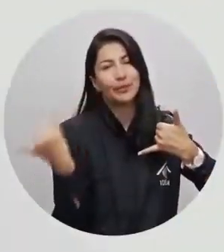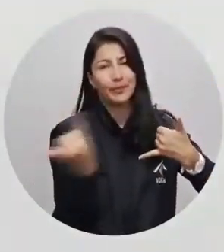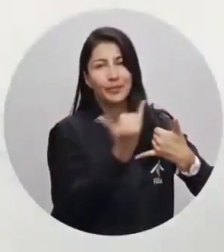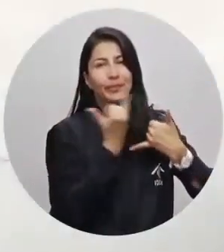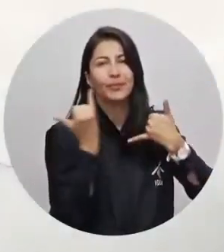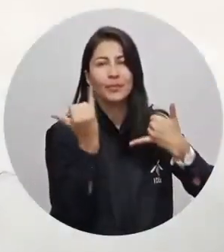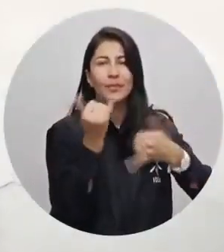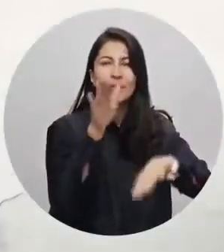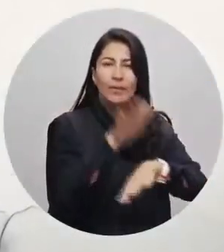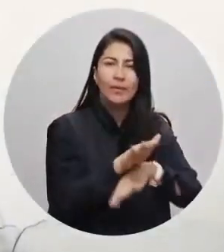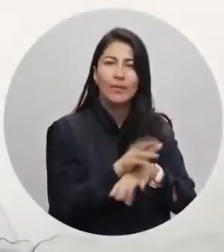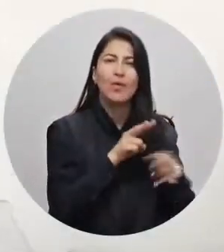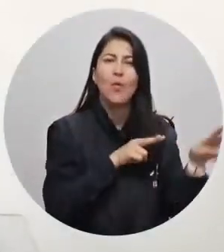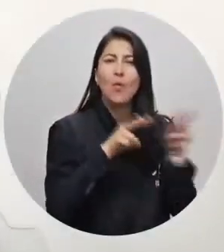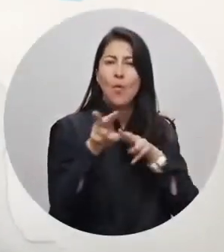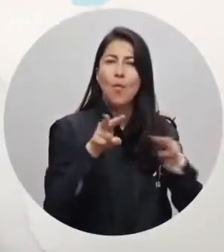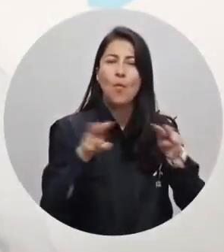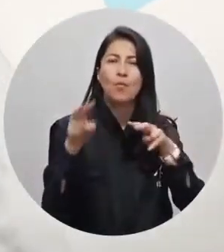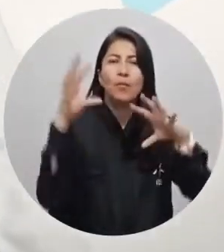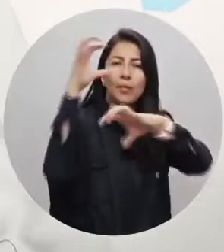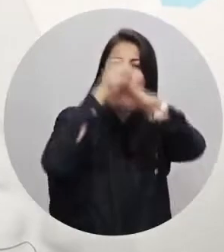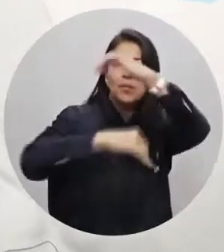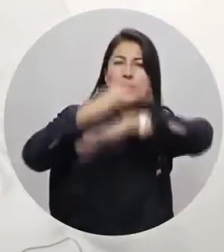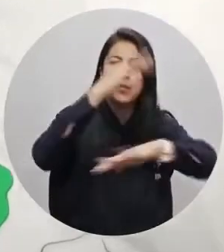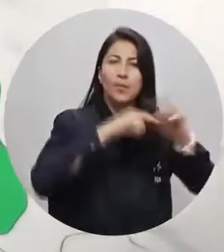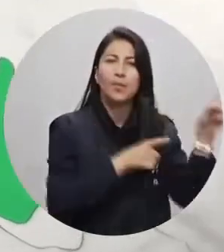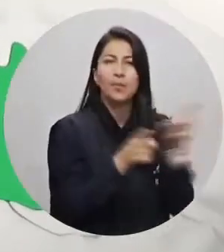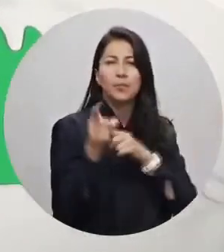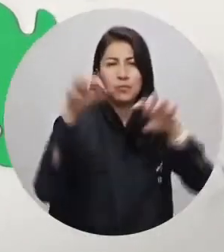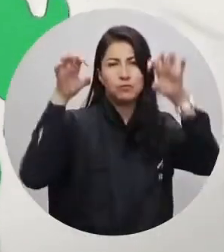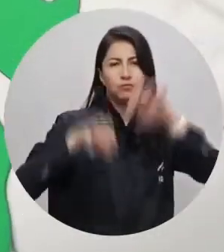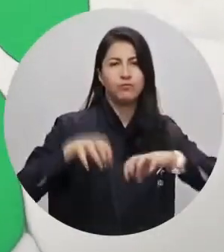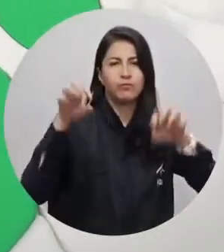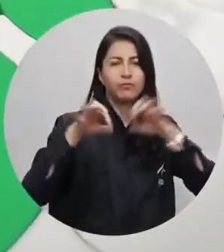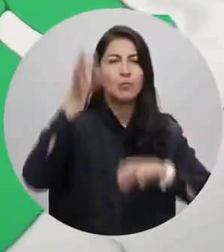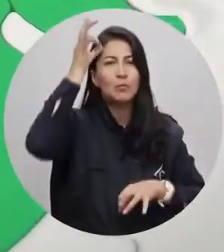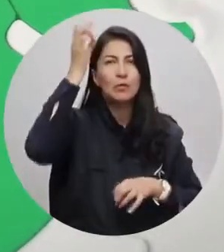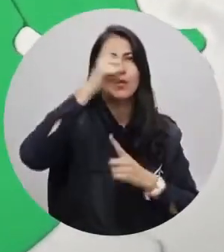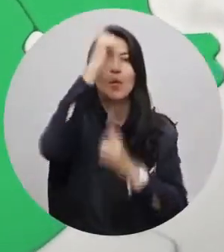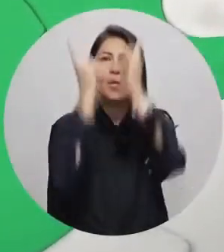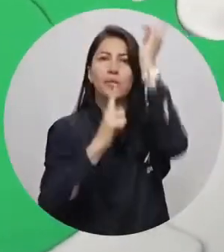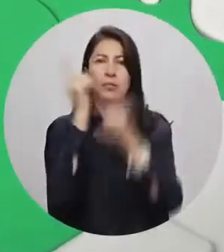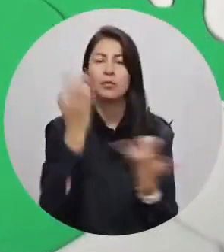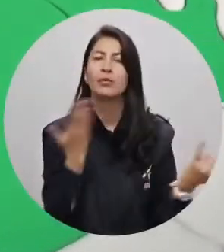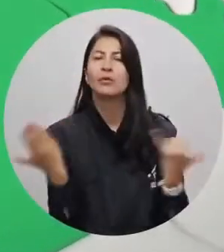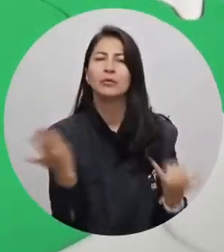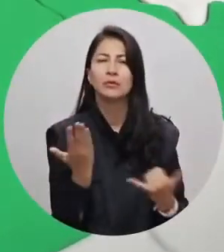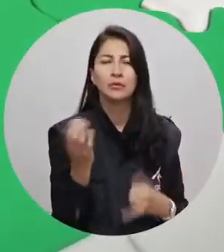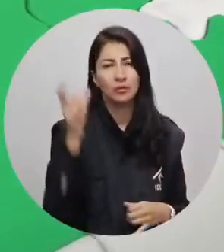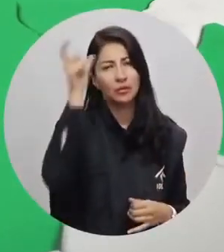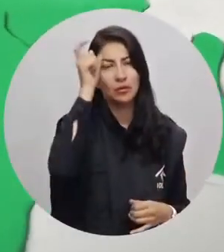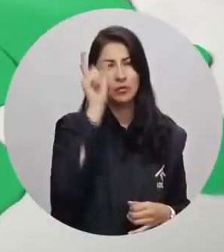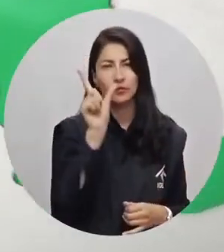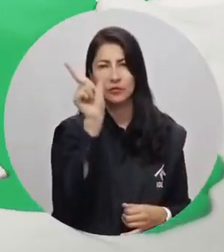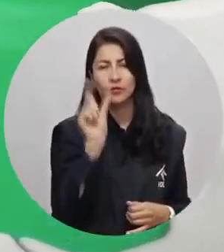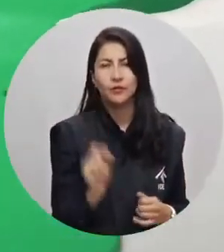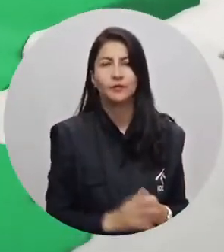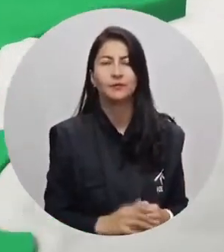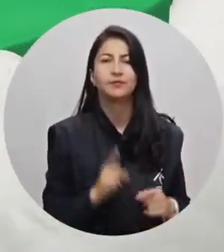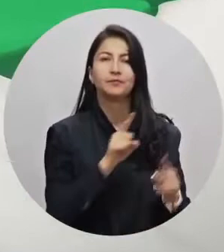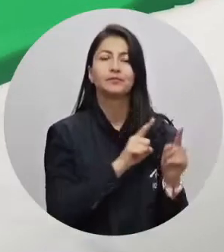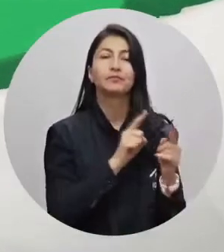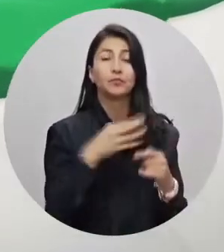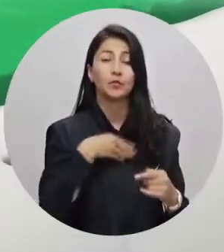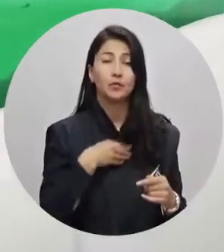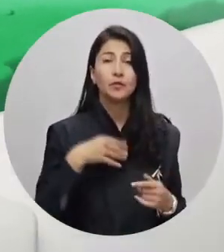En la región Caribe, la tarde del domingo avanzará con cielo nublado con tiempo húmedo y posiblemente eléctrico sobre Cesar, Córdoba y Sucre.